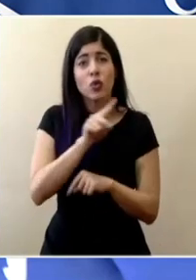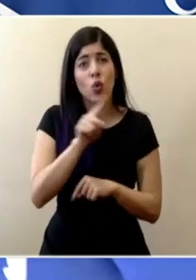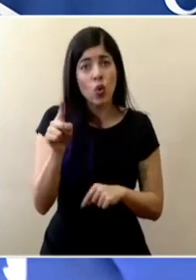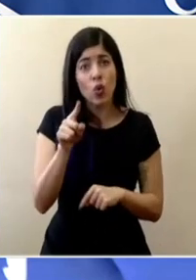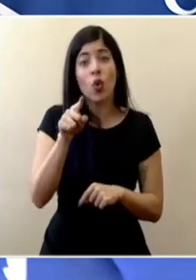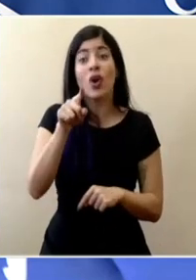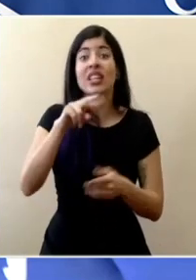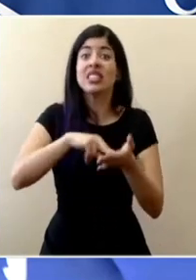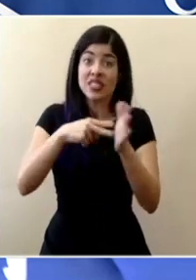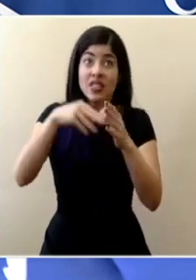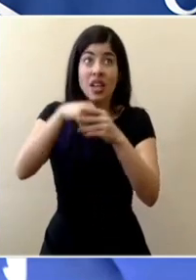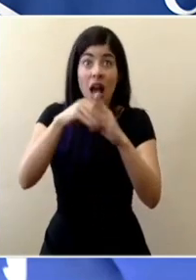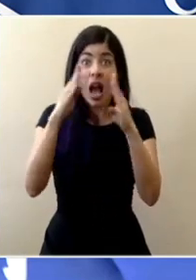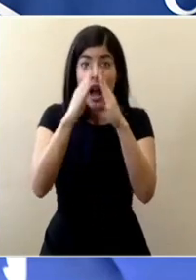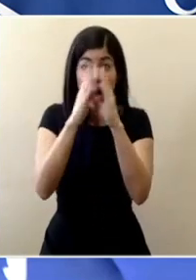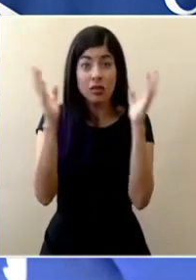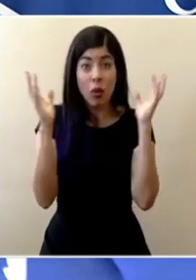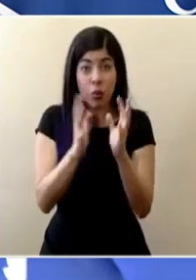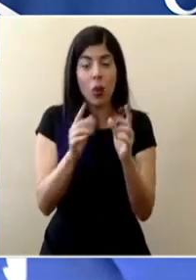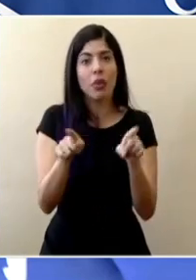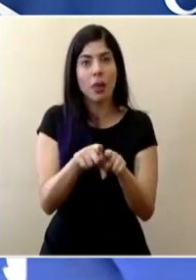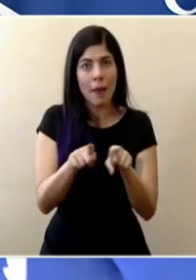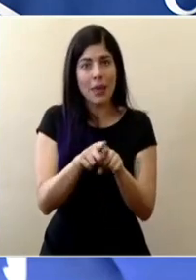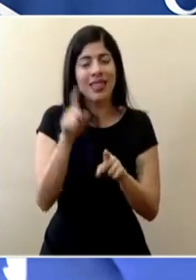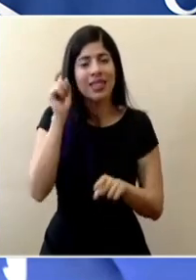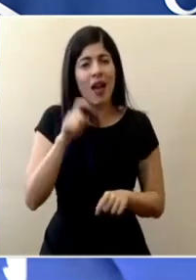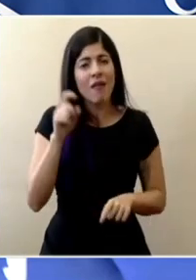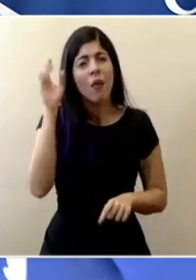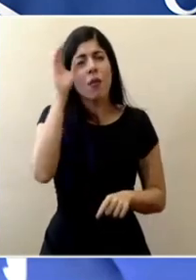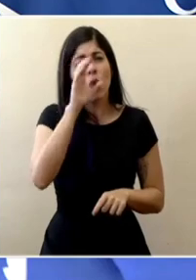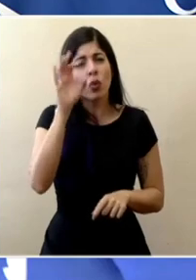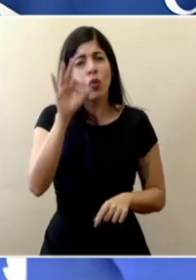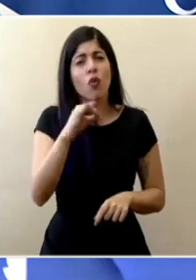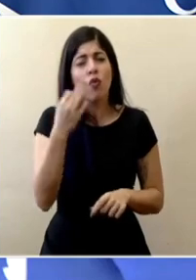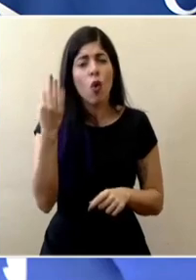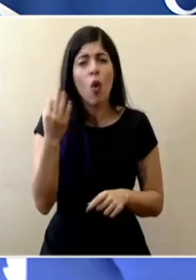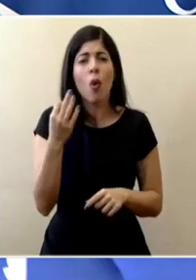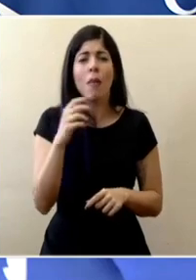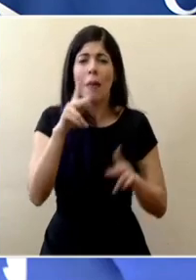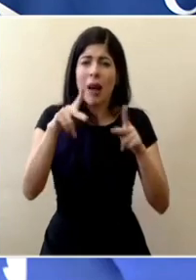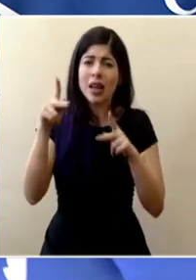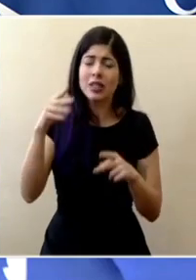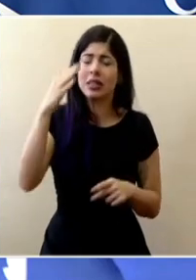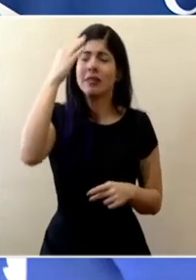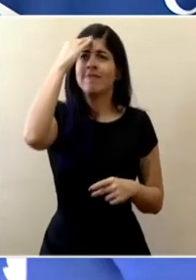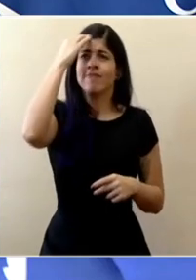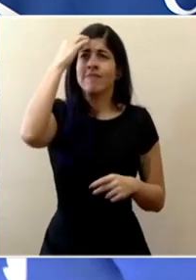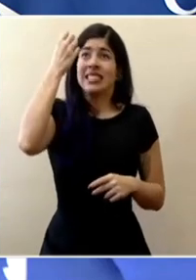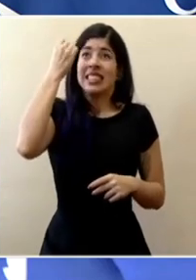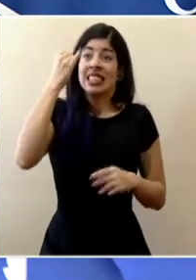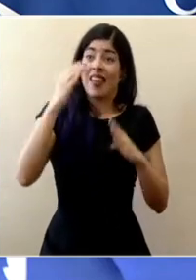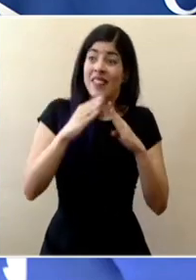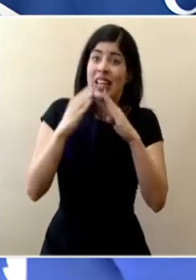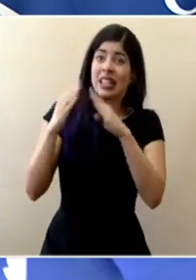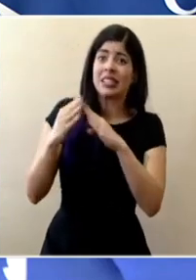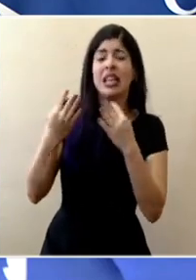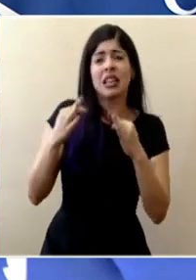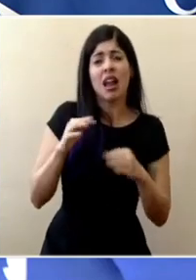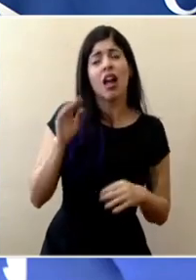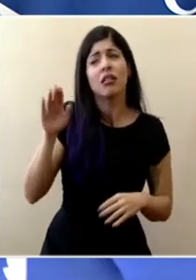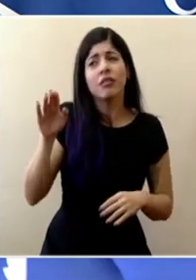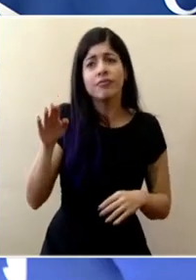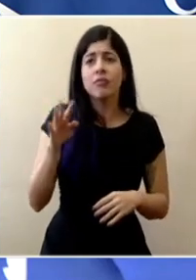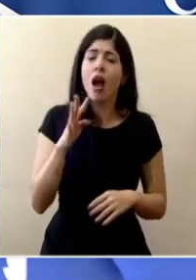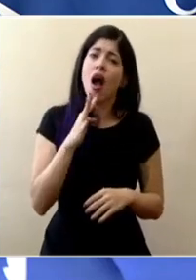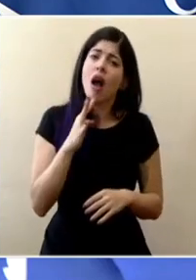involucra dentro de la casa también hay que buscar la forma de que de verdad hagamos conciencia si son vecinos tratemos de hablar